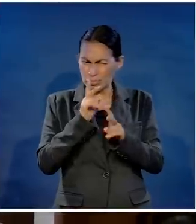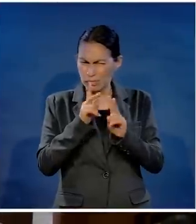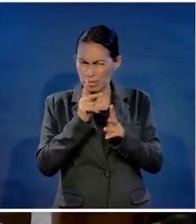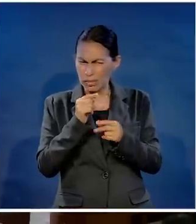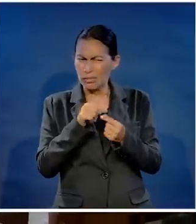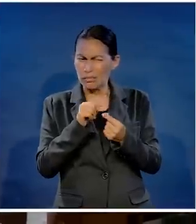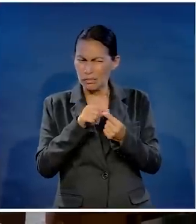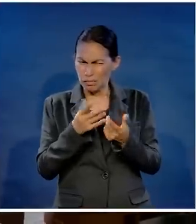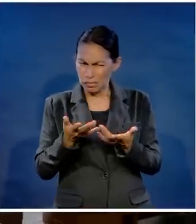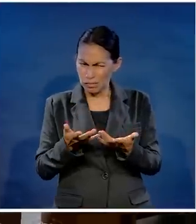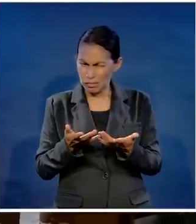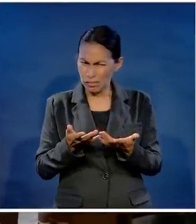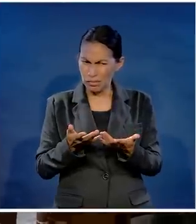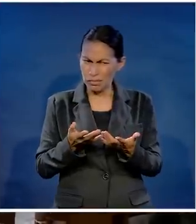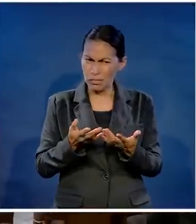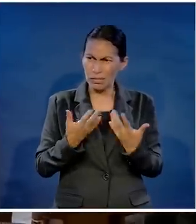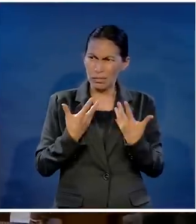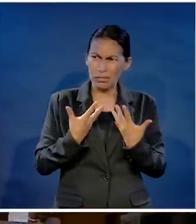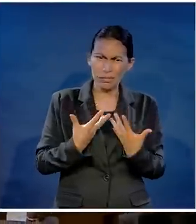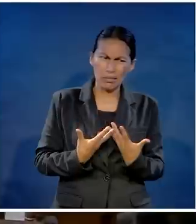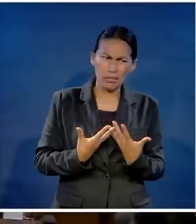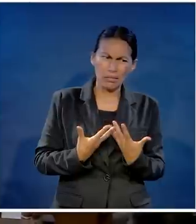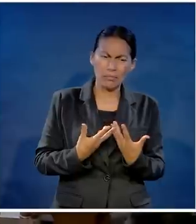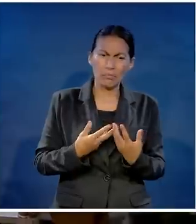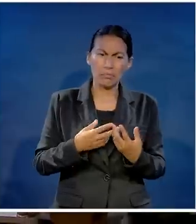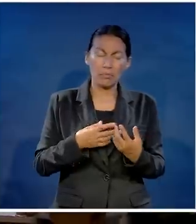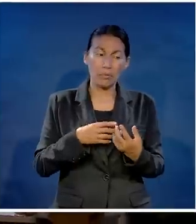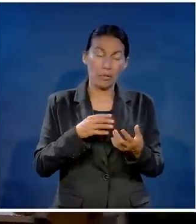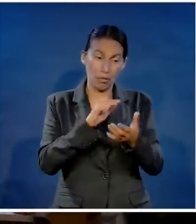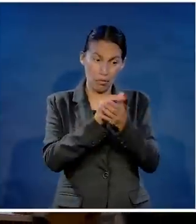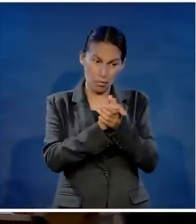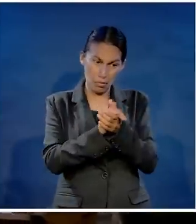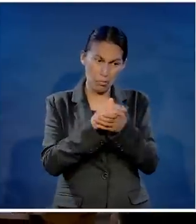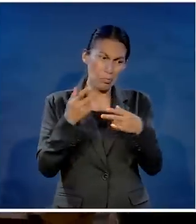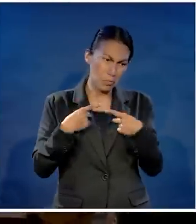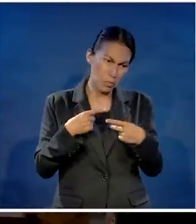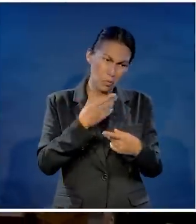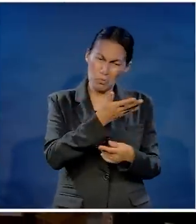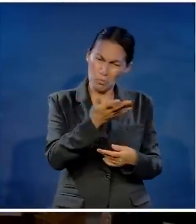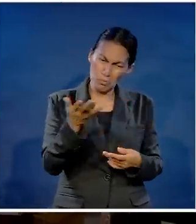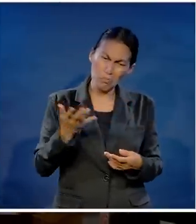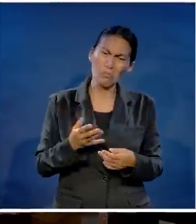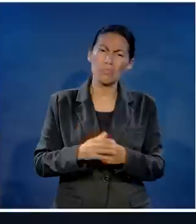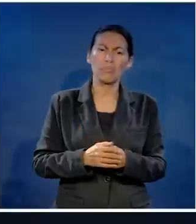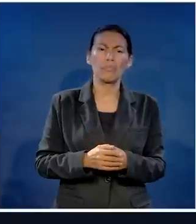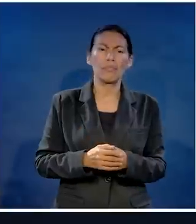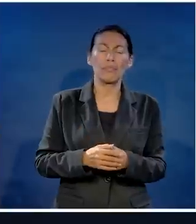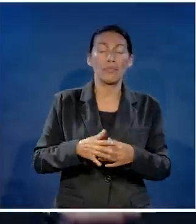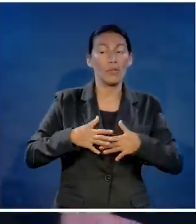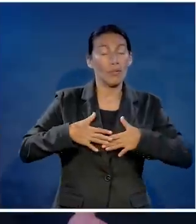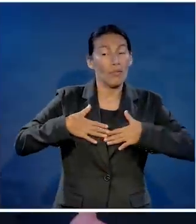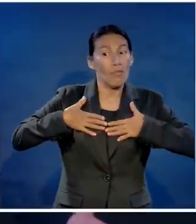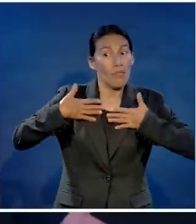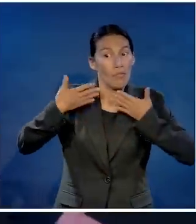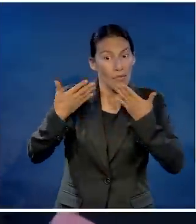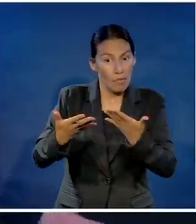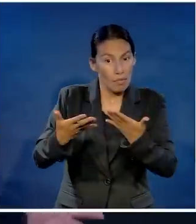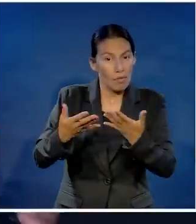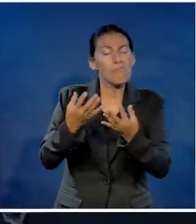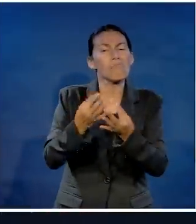una angustia espantosa. Pero eso no solo pasa a los casados ni en las relaciones de pareja, pasan muchas cosas.